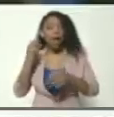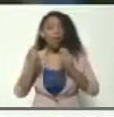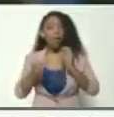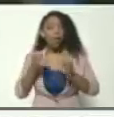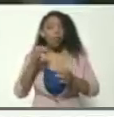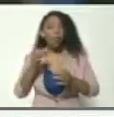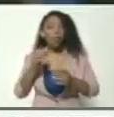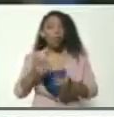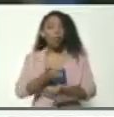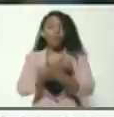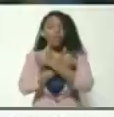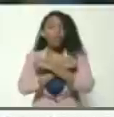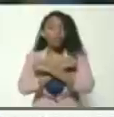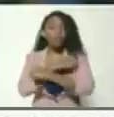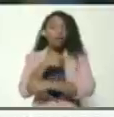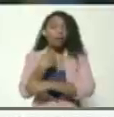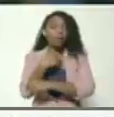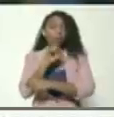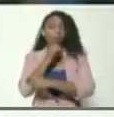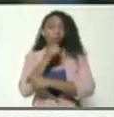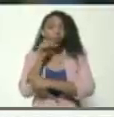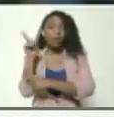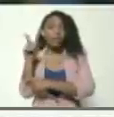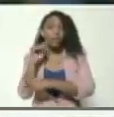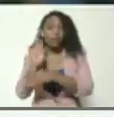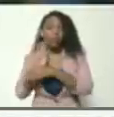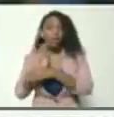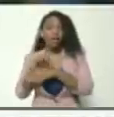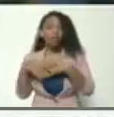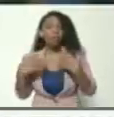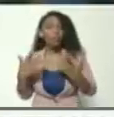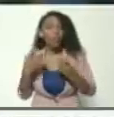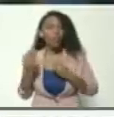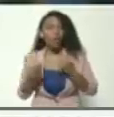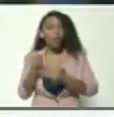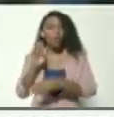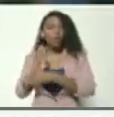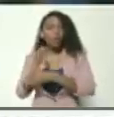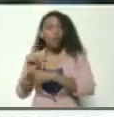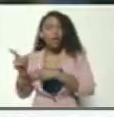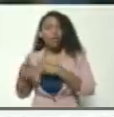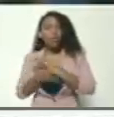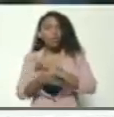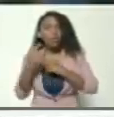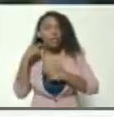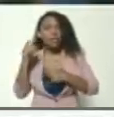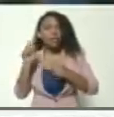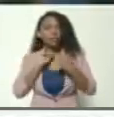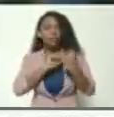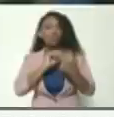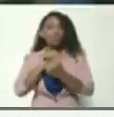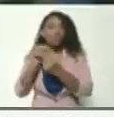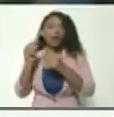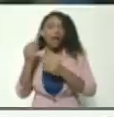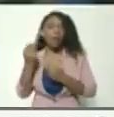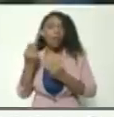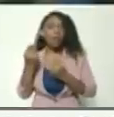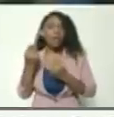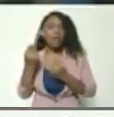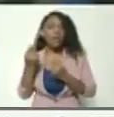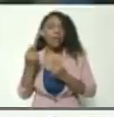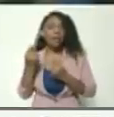las pensiones. Tenemos que protegerlas, y para protegerlas, entramos en lo que es en ese debate de lo que es la moneda fiduciaria,